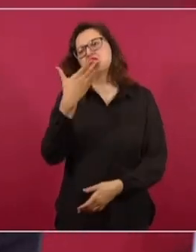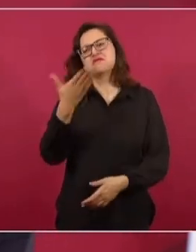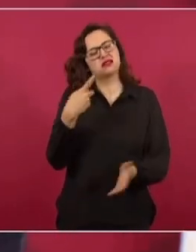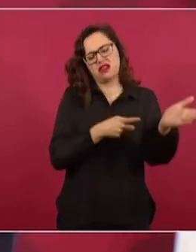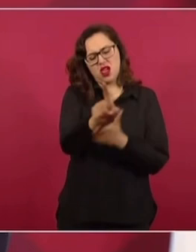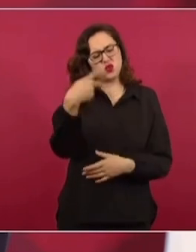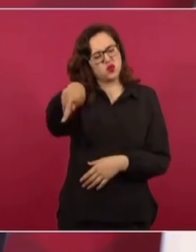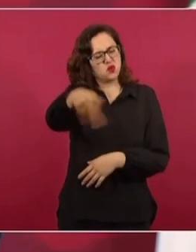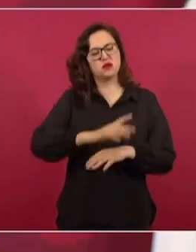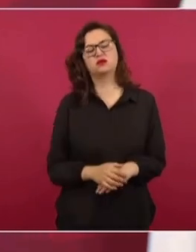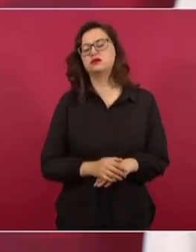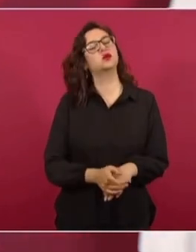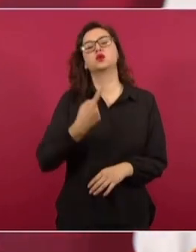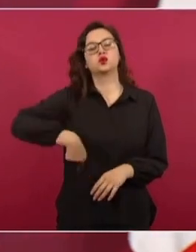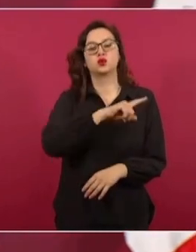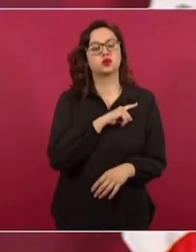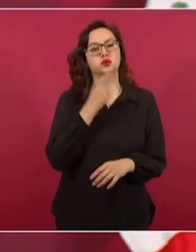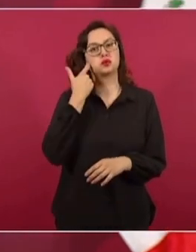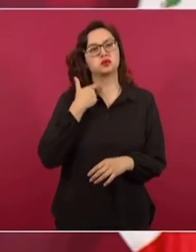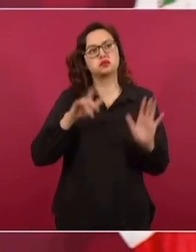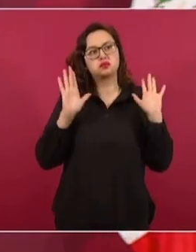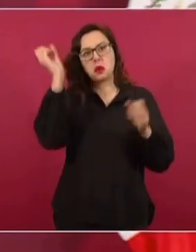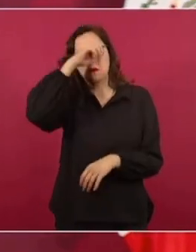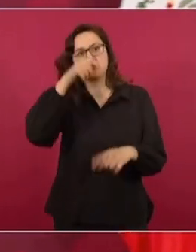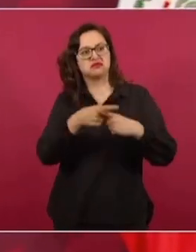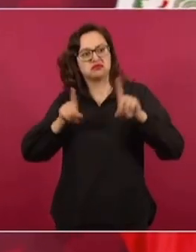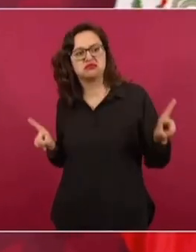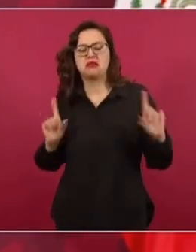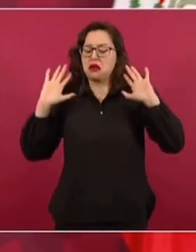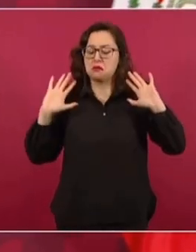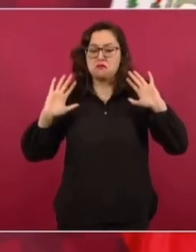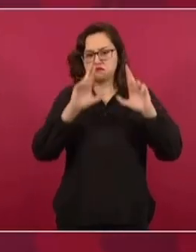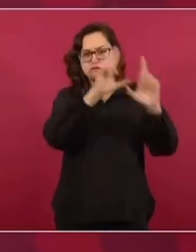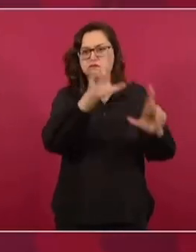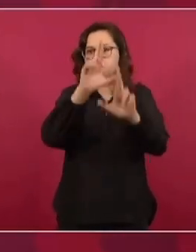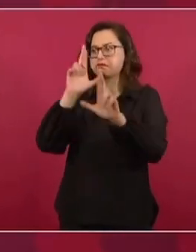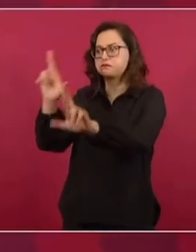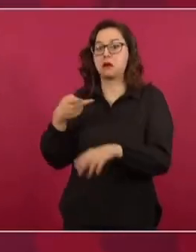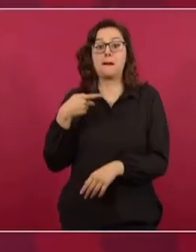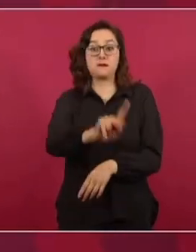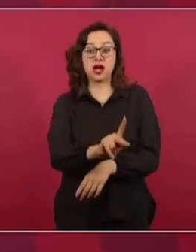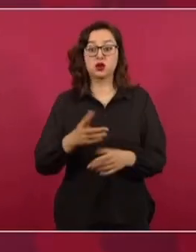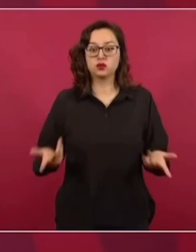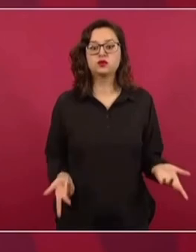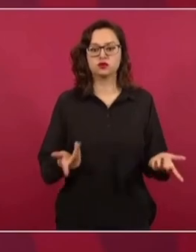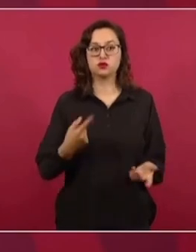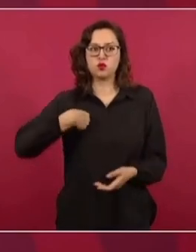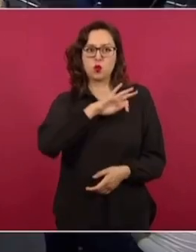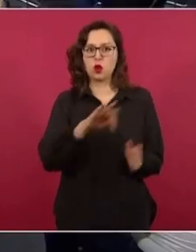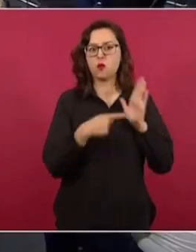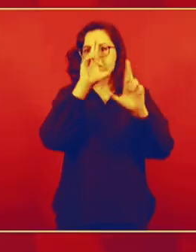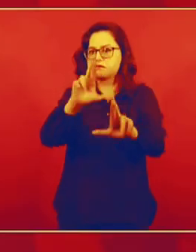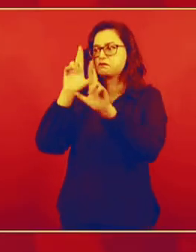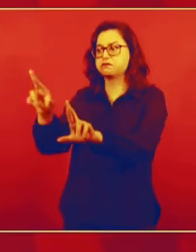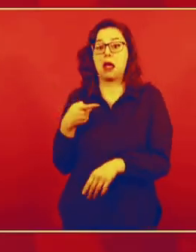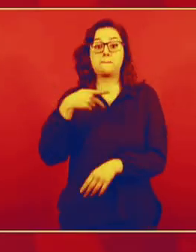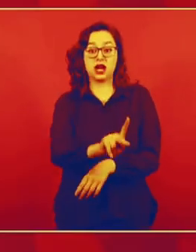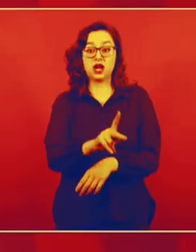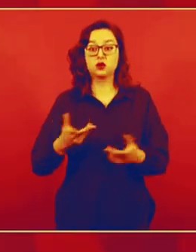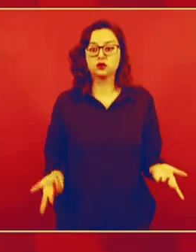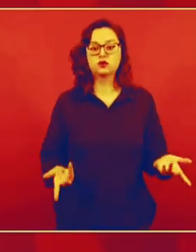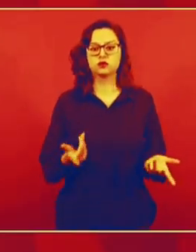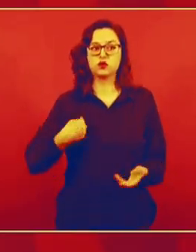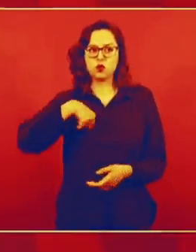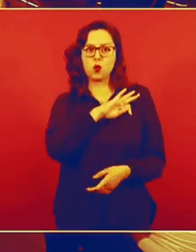Nosotros vamos a garantizar siempre el derecho a disentir, pero haciendo uso de nuestro derecho de réplica. Haciendo uso